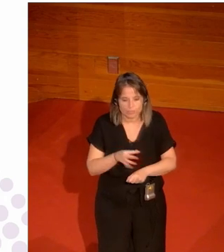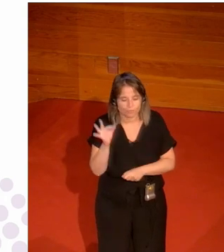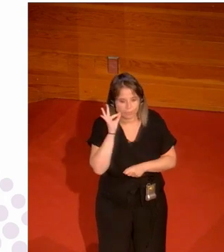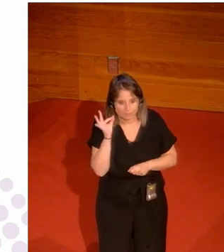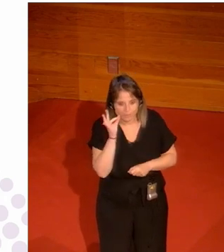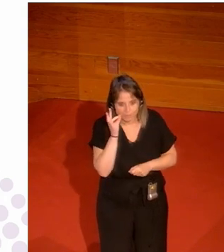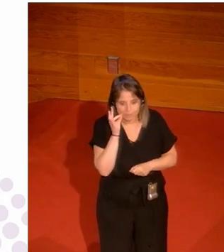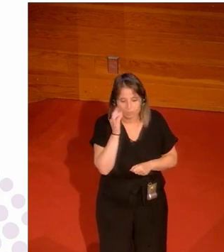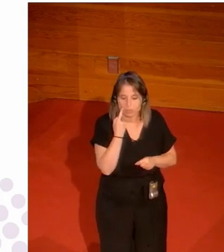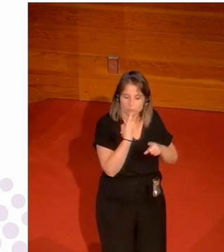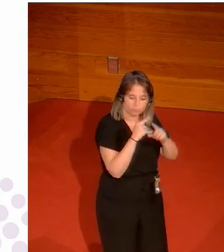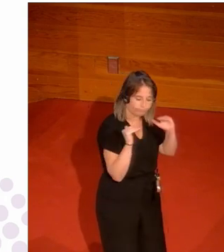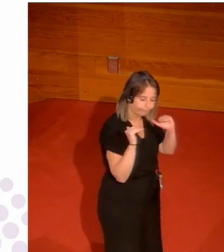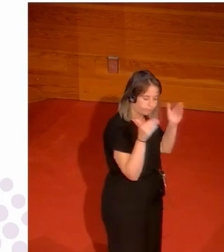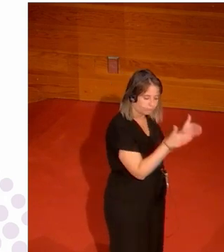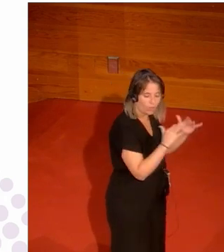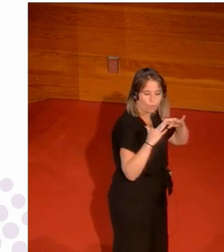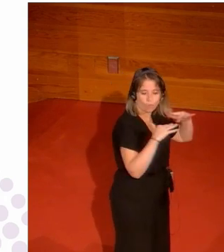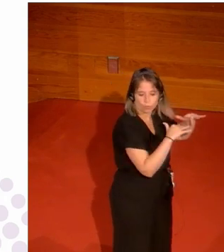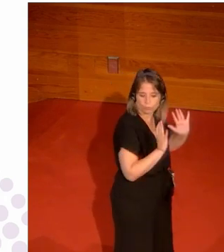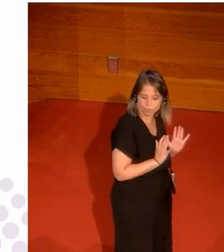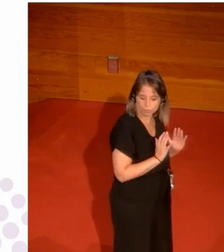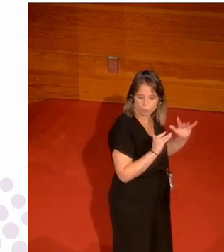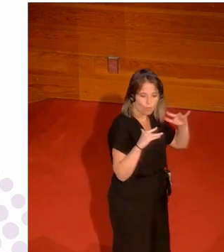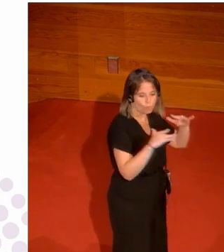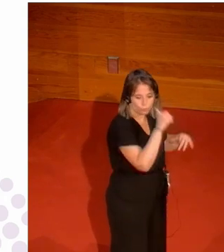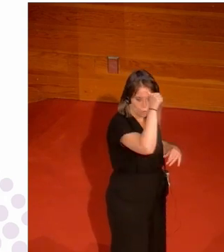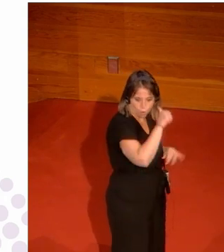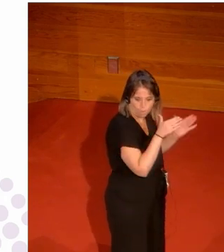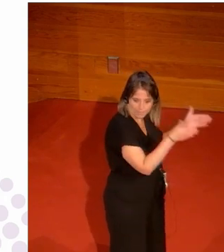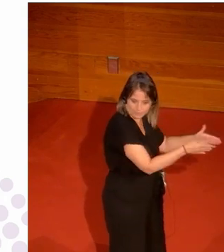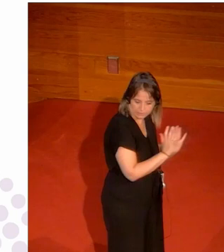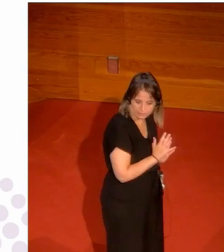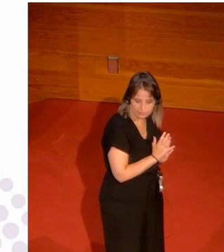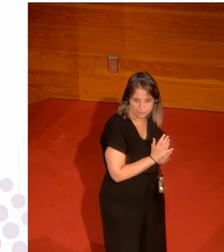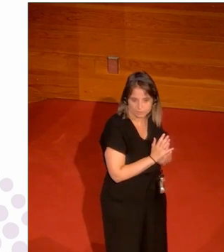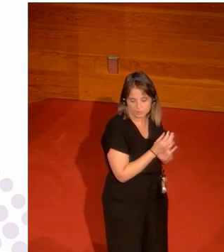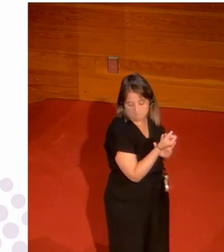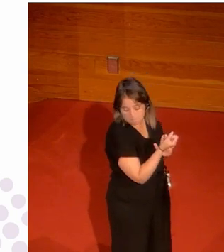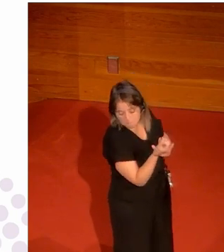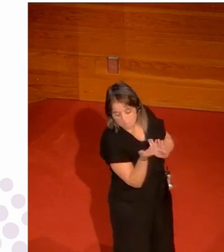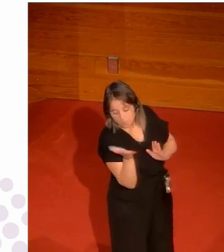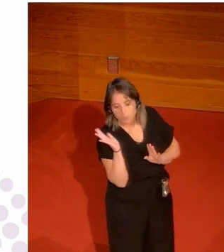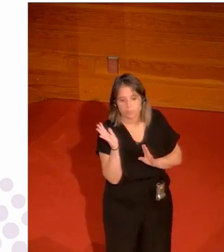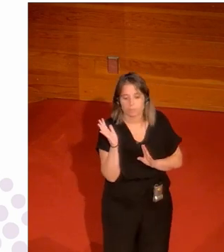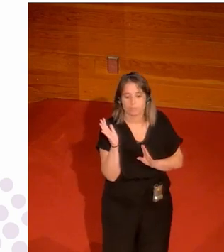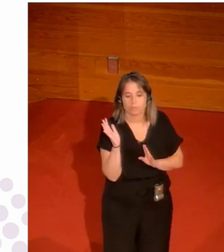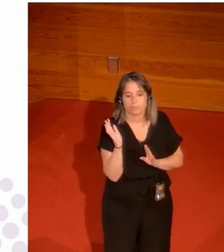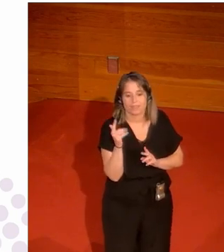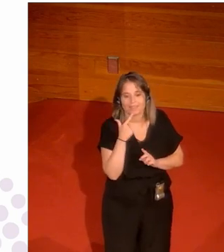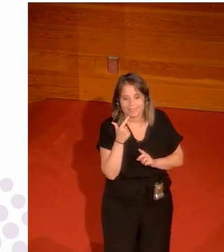una cosa es fútbol el fútbol es el de los hombres y luego hay un apartado y se